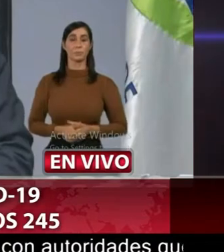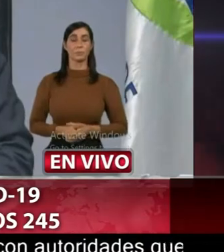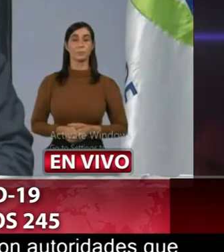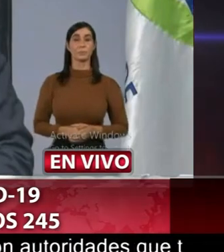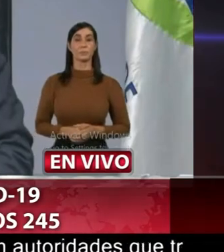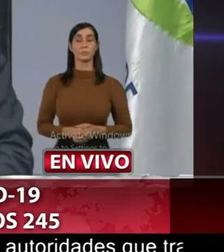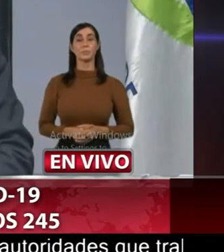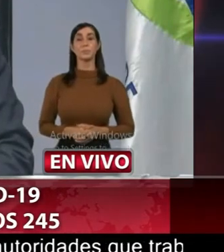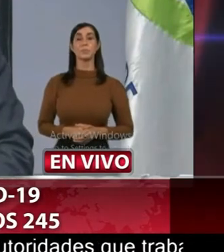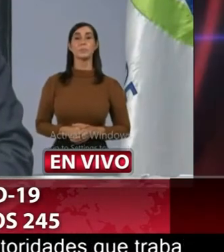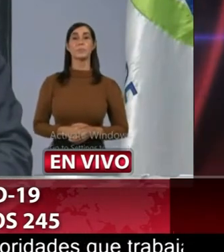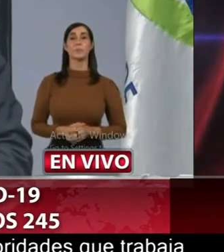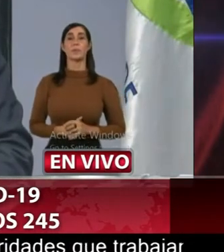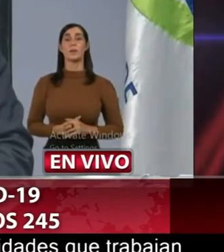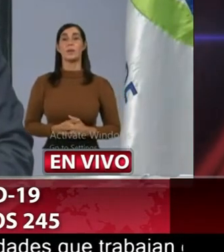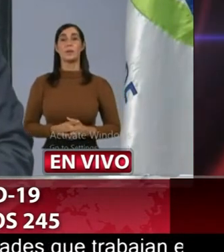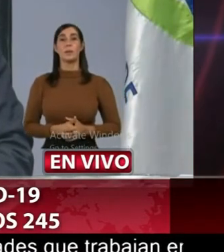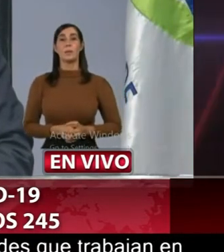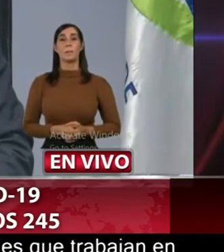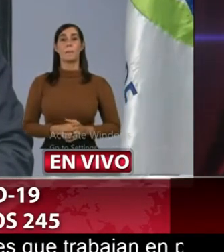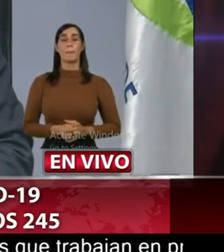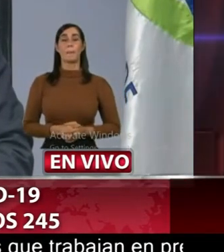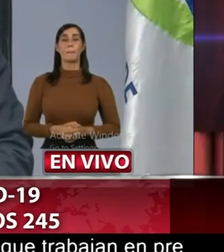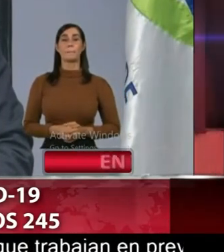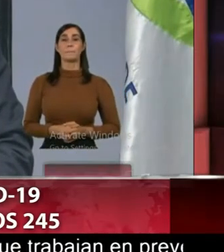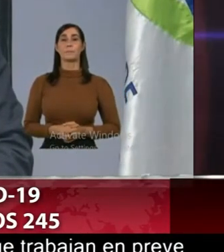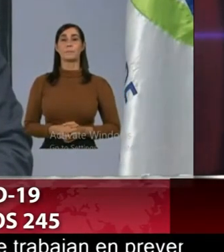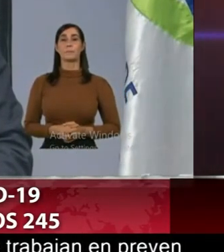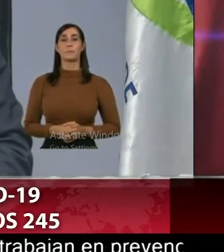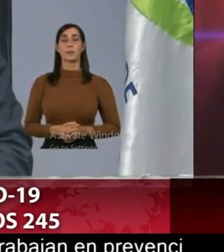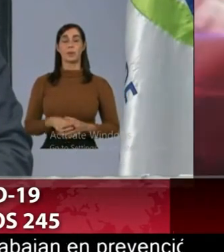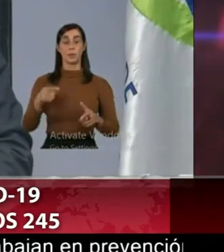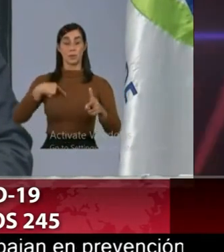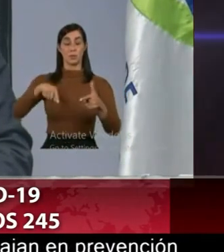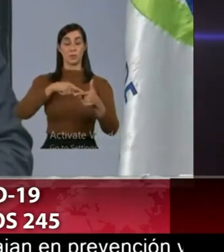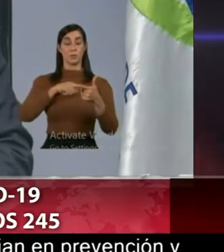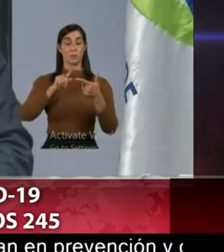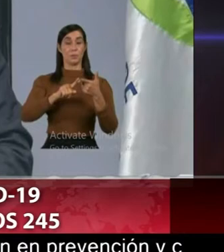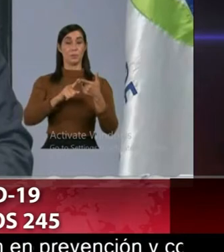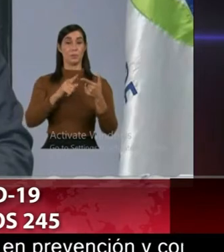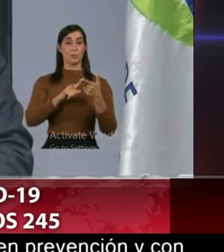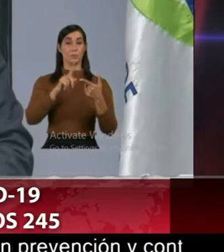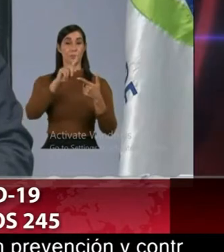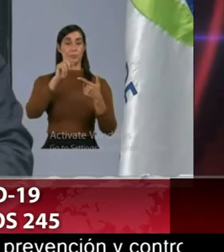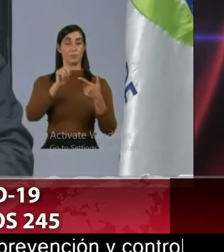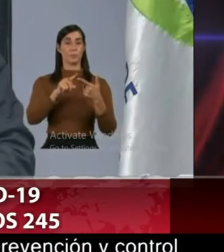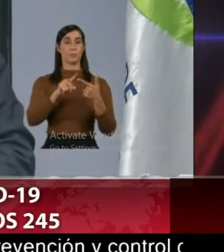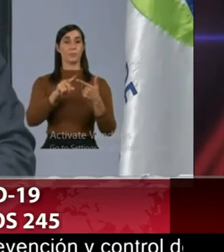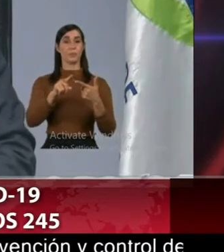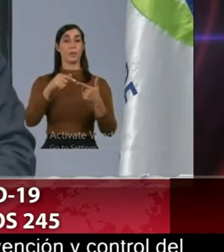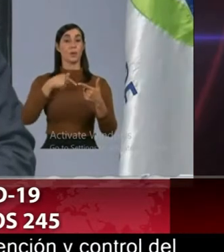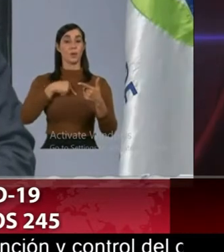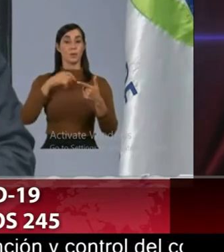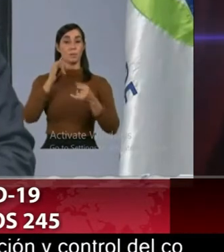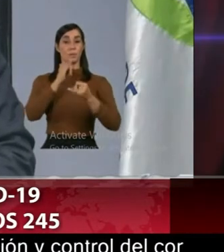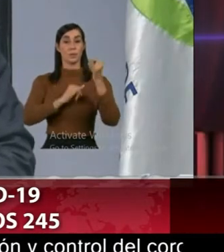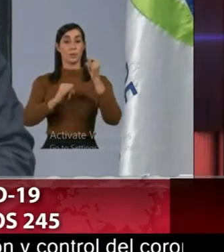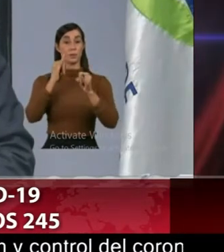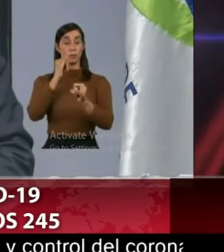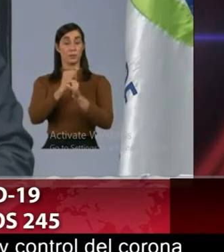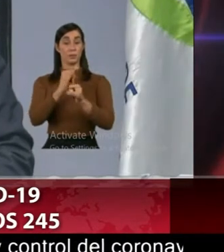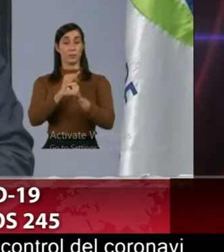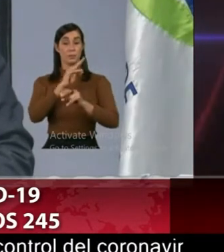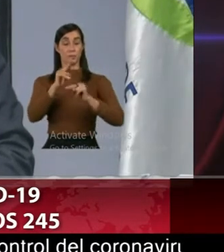bien nosotros empezando por esta última pregunta tenemos el Instituto Nacional de